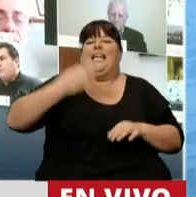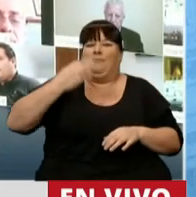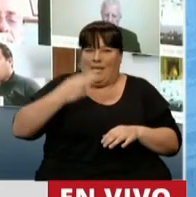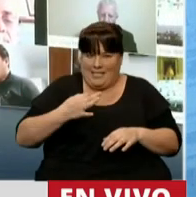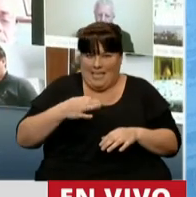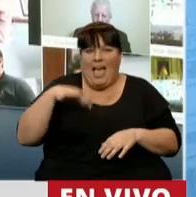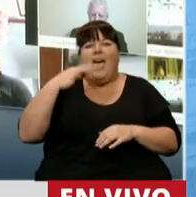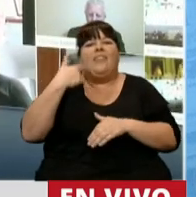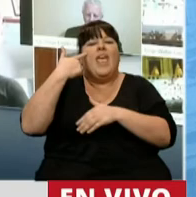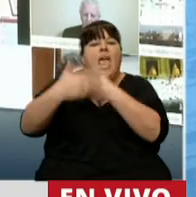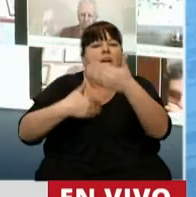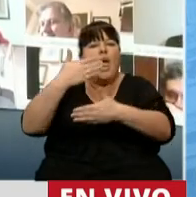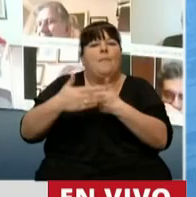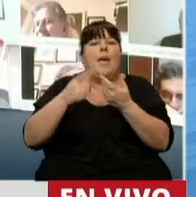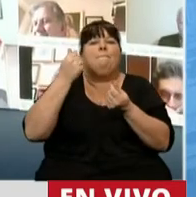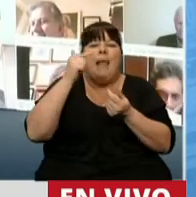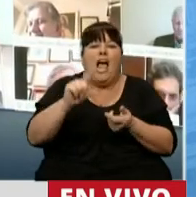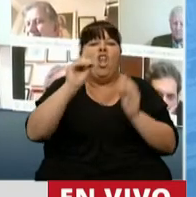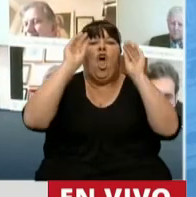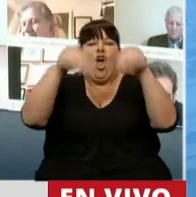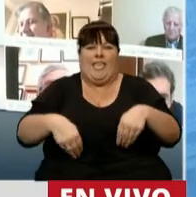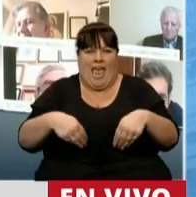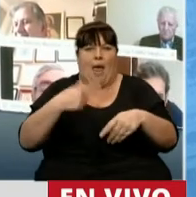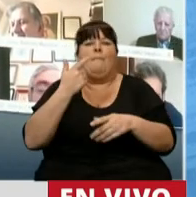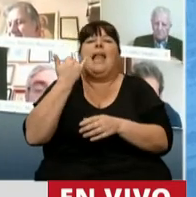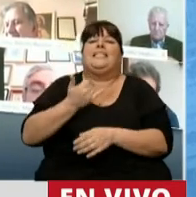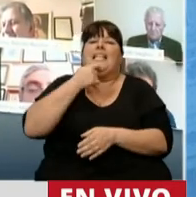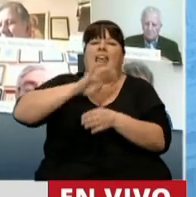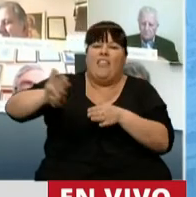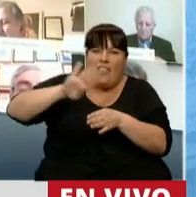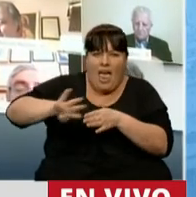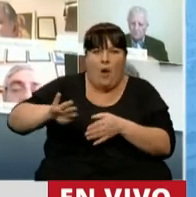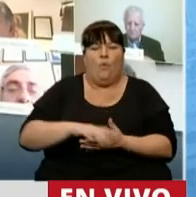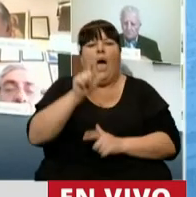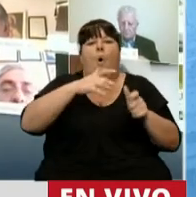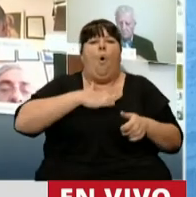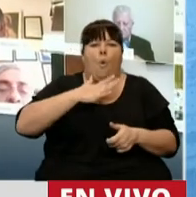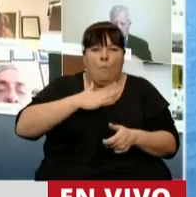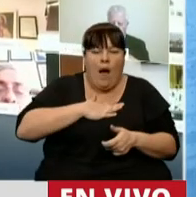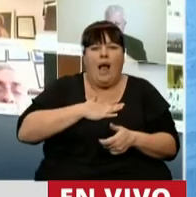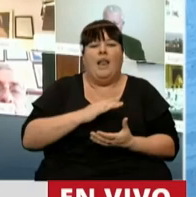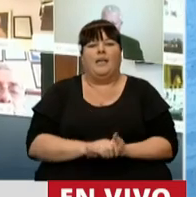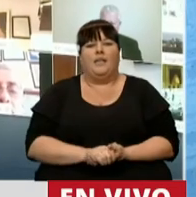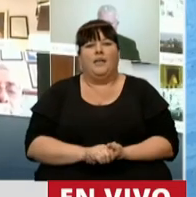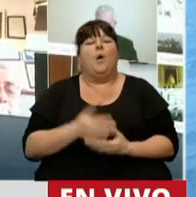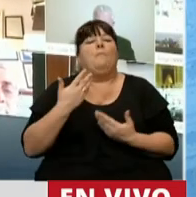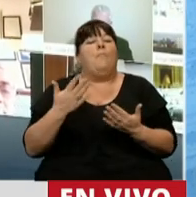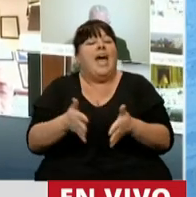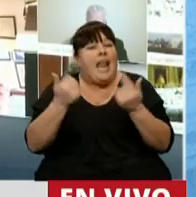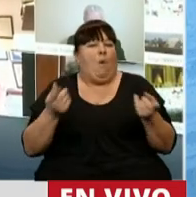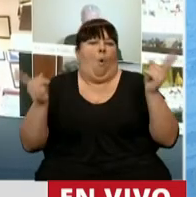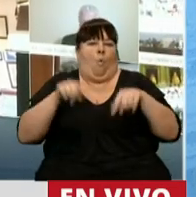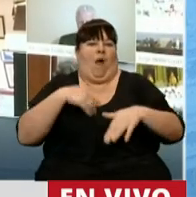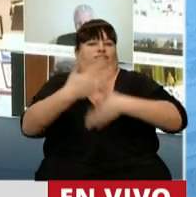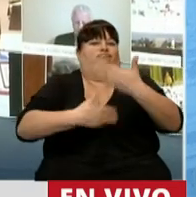la posibilidad de un procedimiento de liquidación sin quiebra para pequeños deudores, que sean personas humanas, para que puedan rápidamente volver